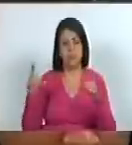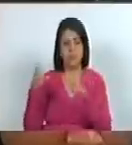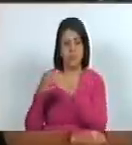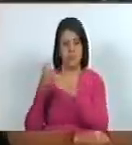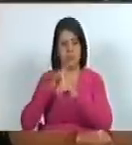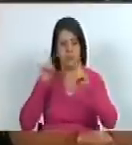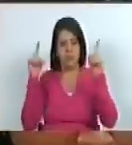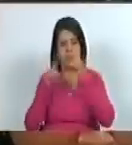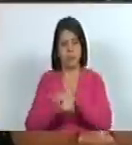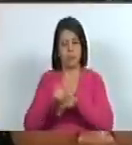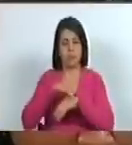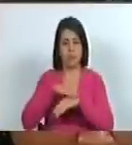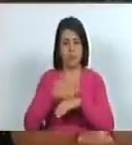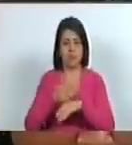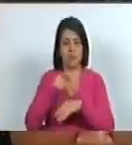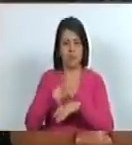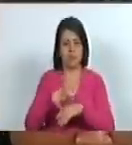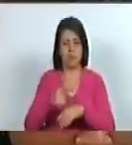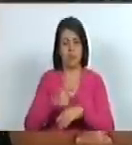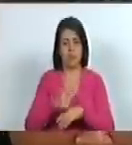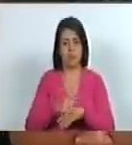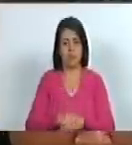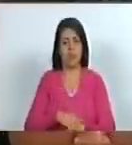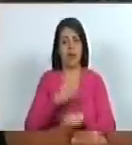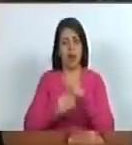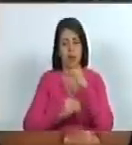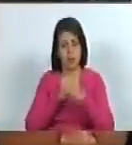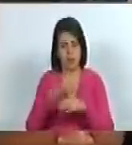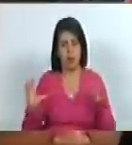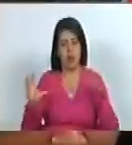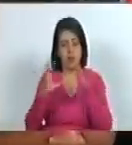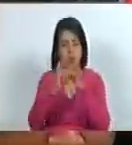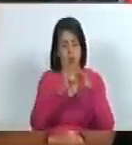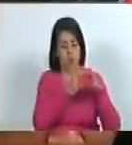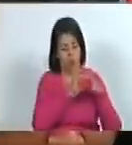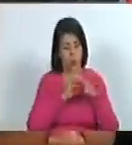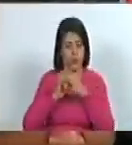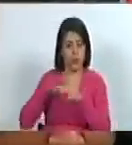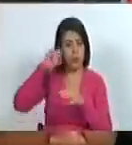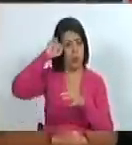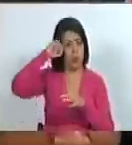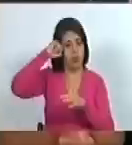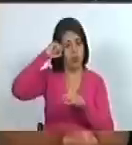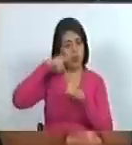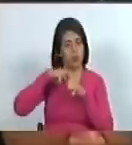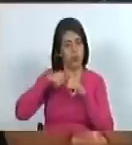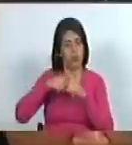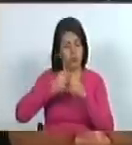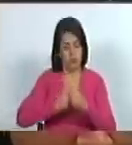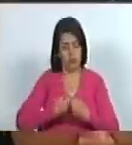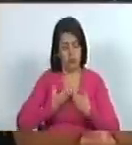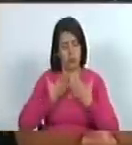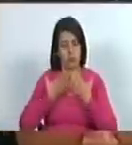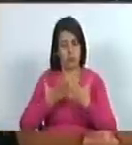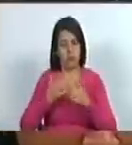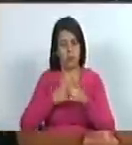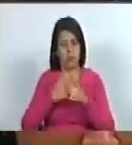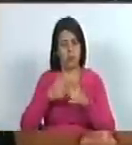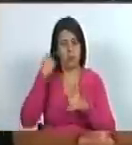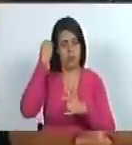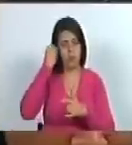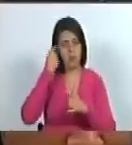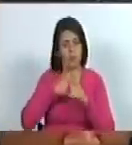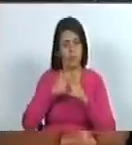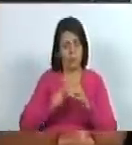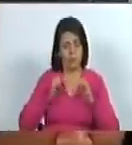del cambio es bueno hacer ese enlace y recordar esa motivación que dio pie